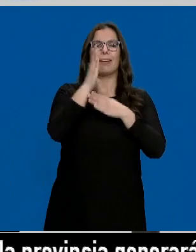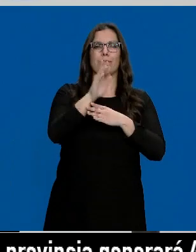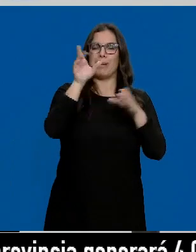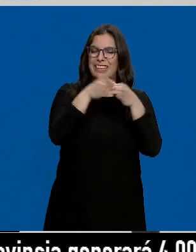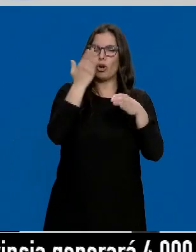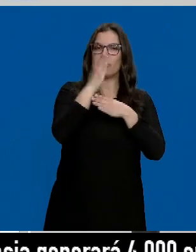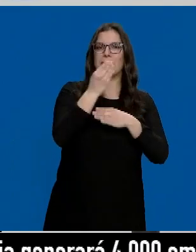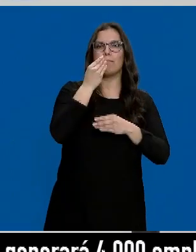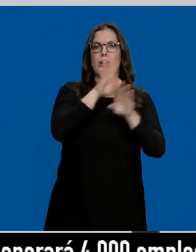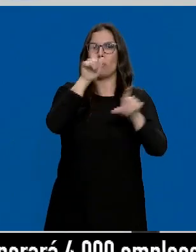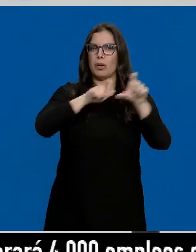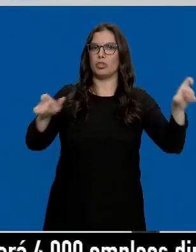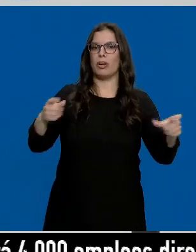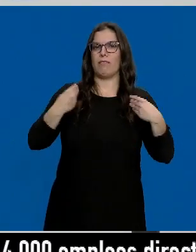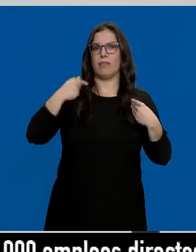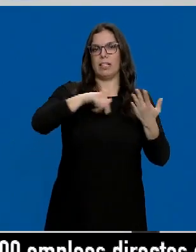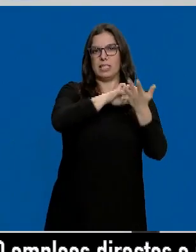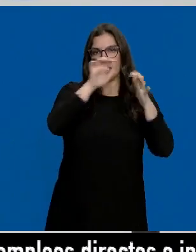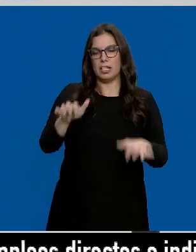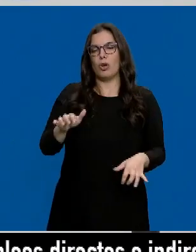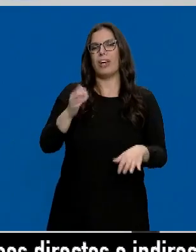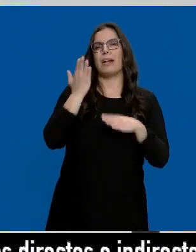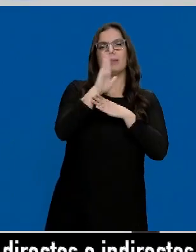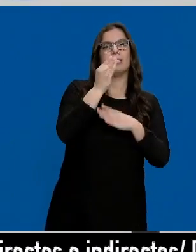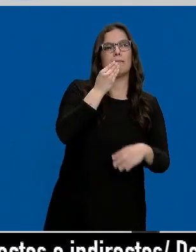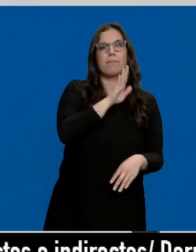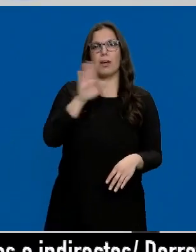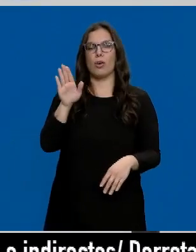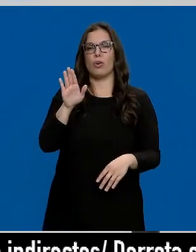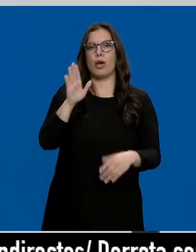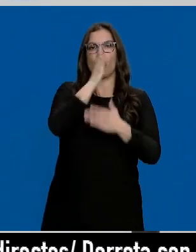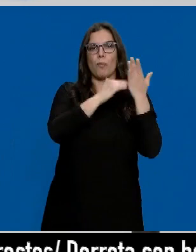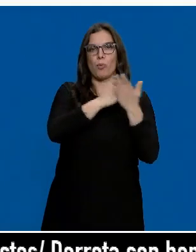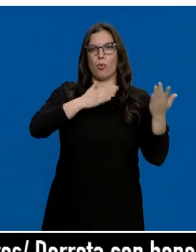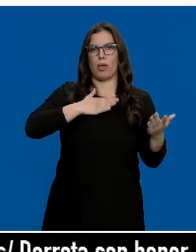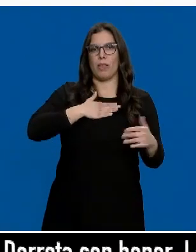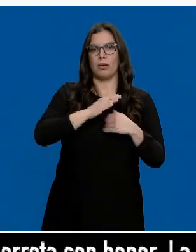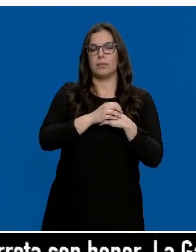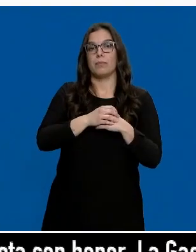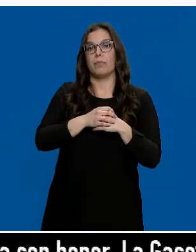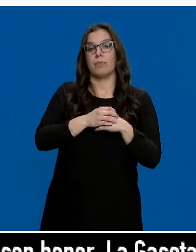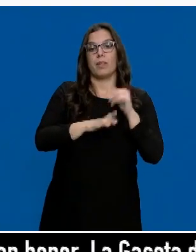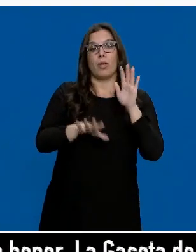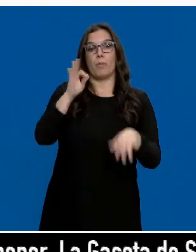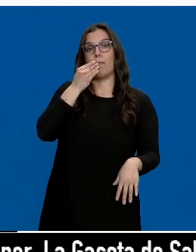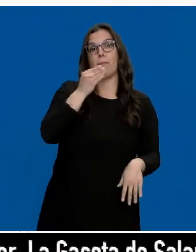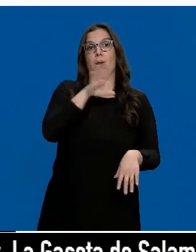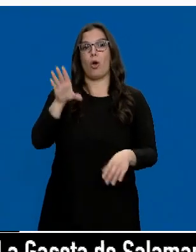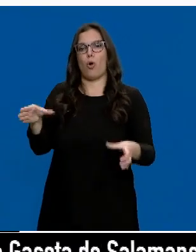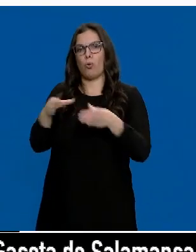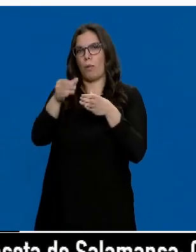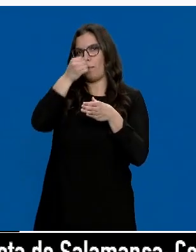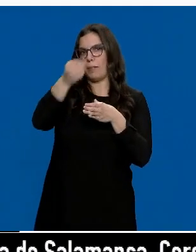somos el partido que mejor representa a nuestra comunidad autónoma. La mejor opción es un partido